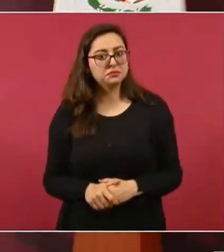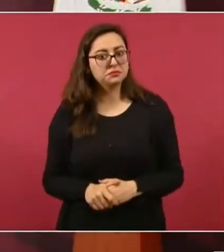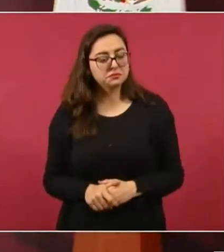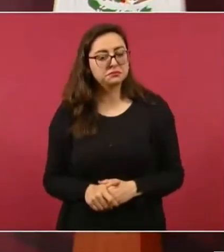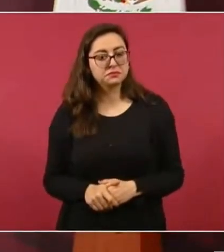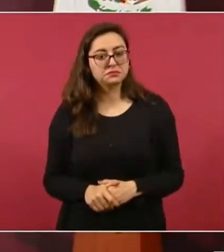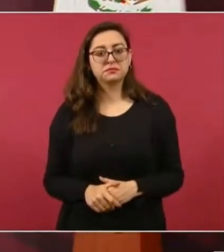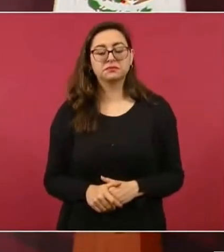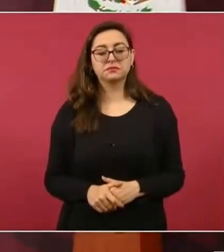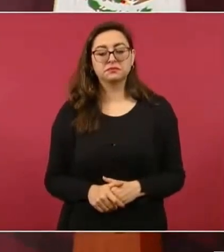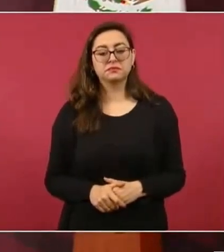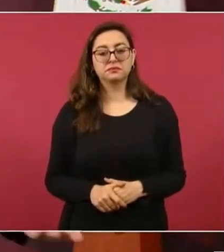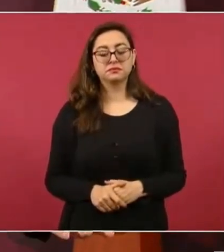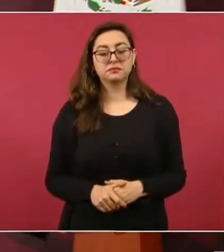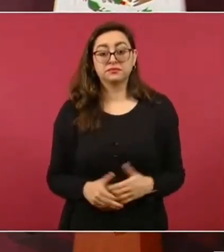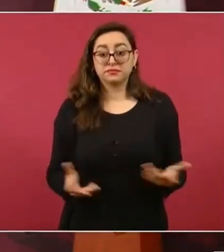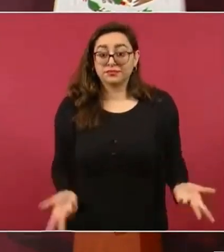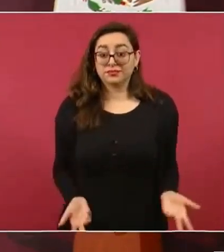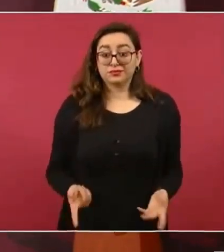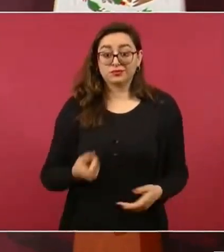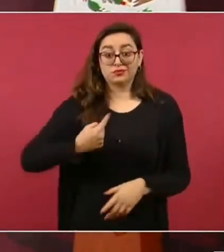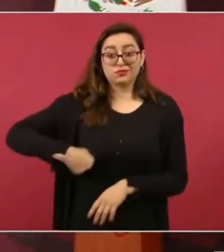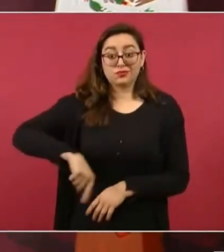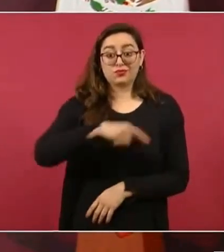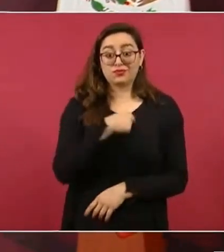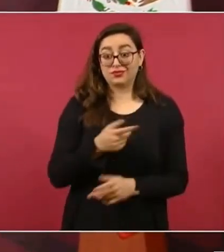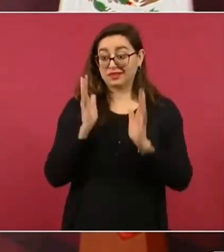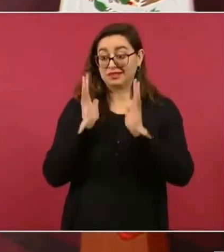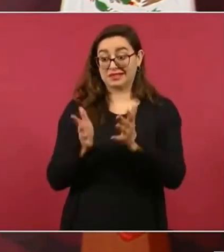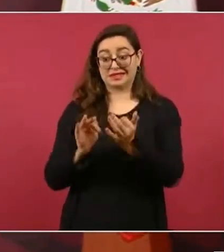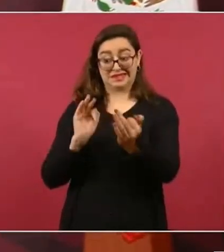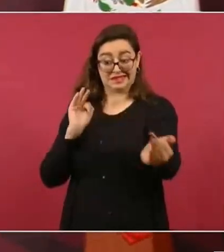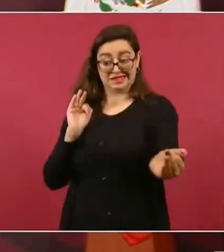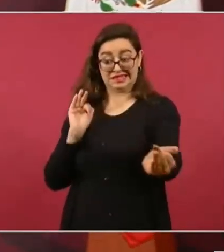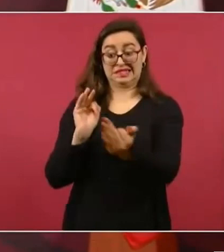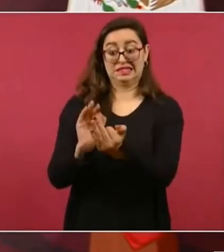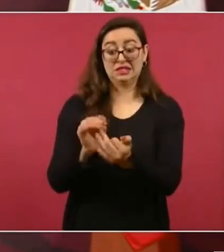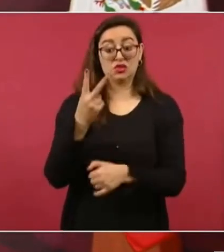aún cuando ya nosotros no podamos